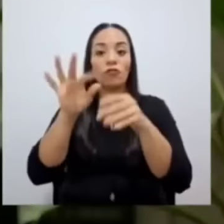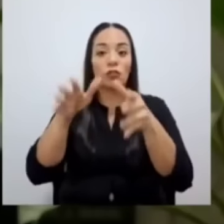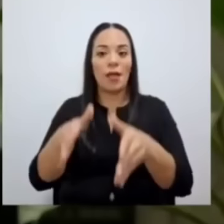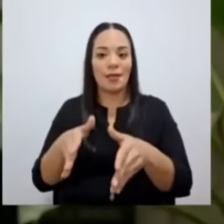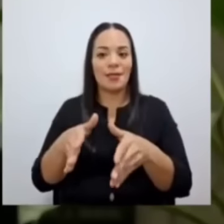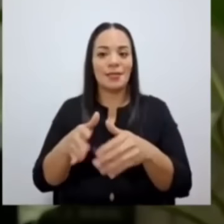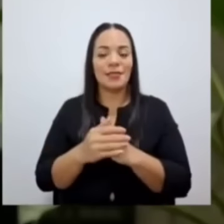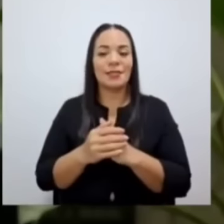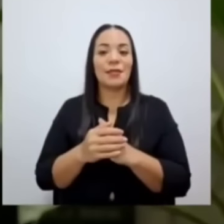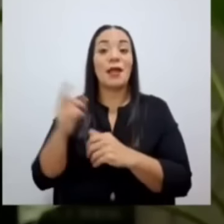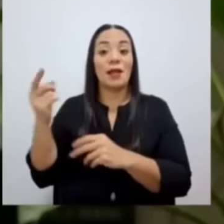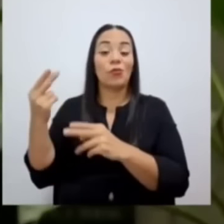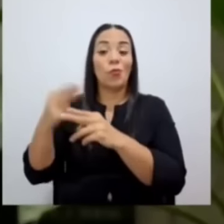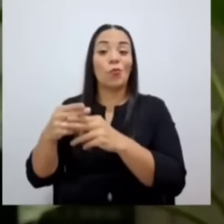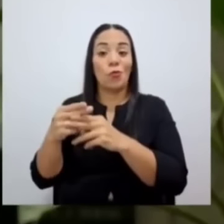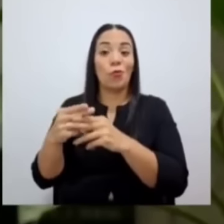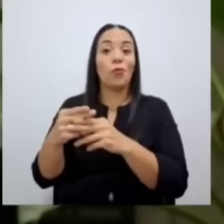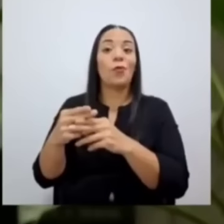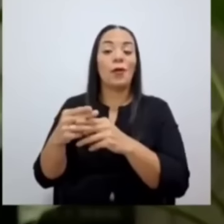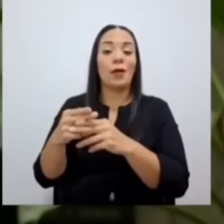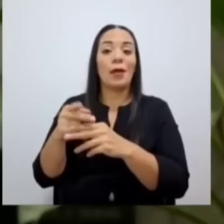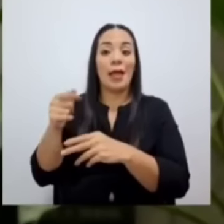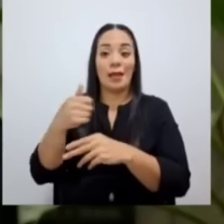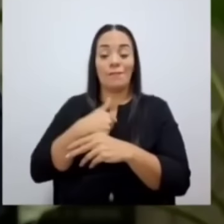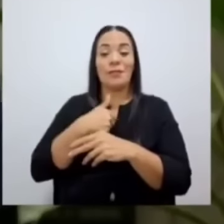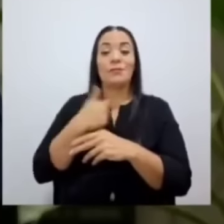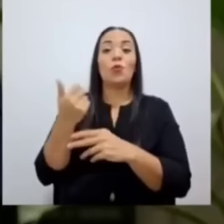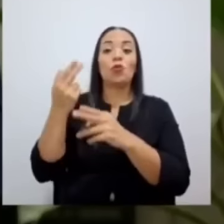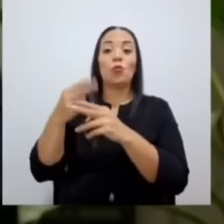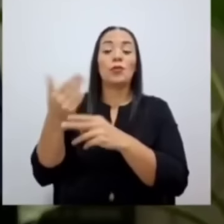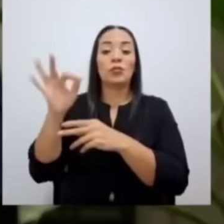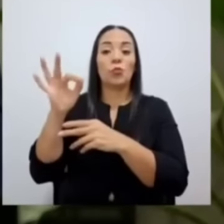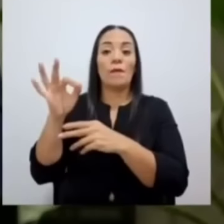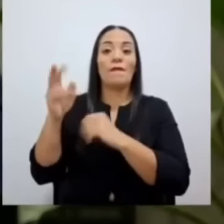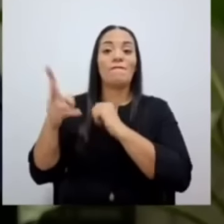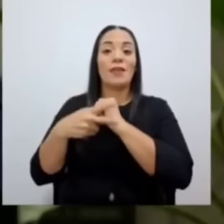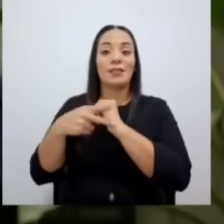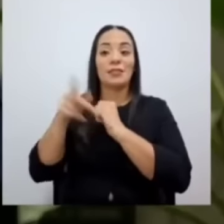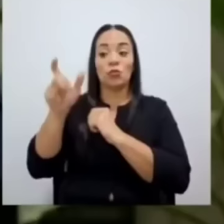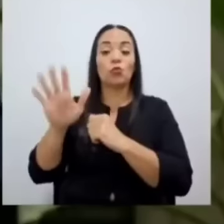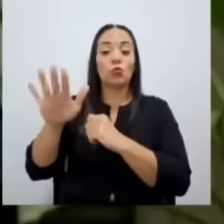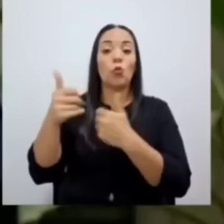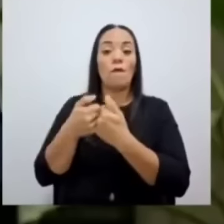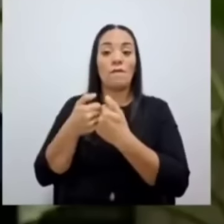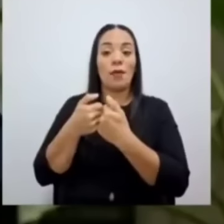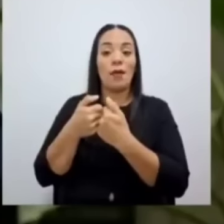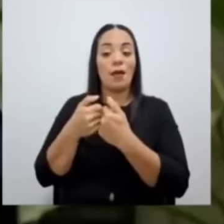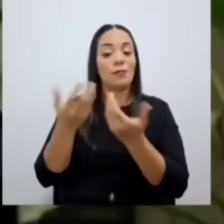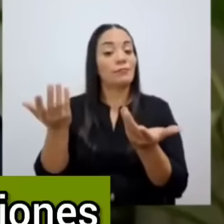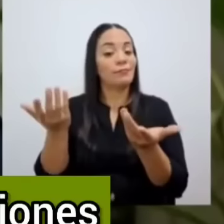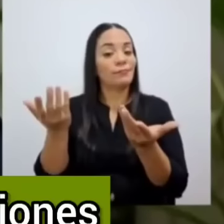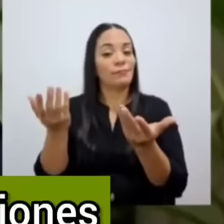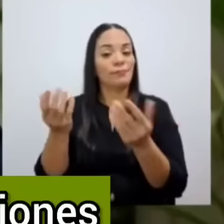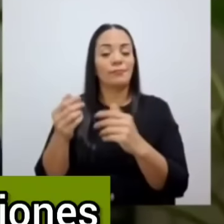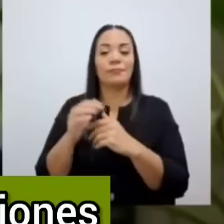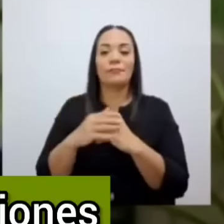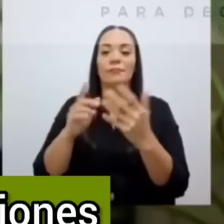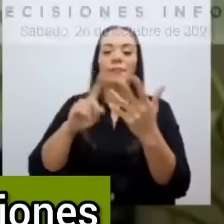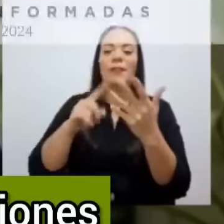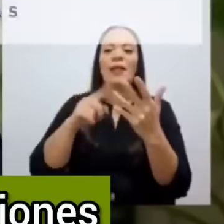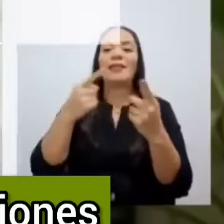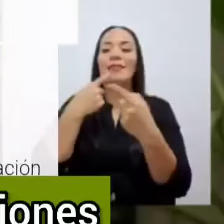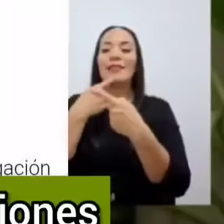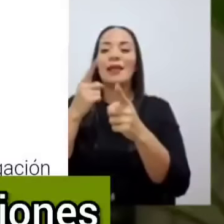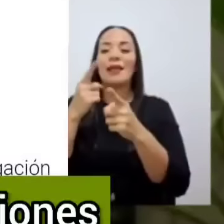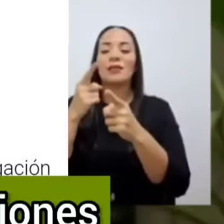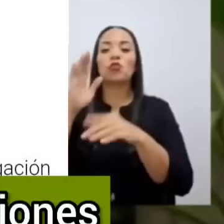Él la nombró 19 veces, él, y era su novia. Bueno, ahí está clarísimo. Declaraciones sobre